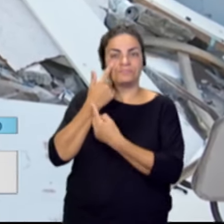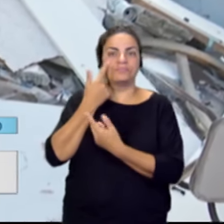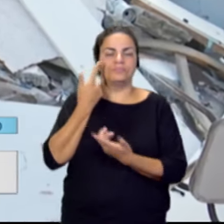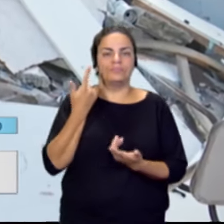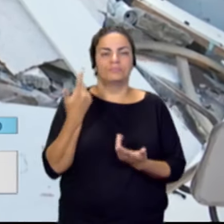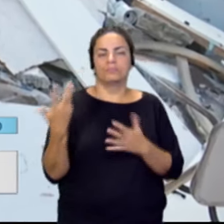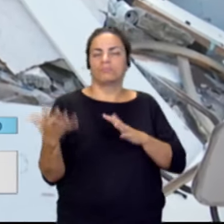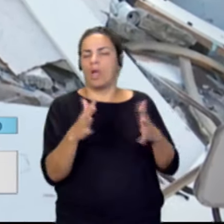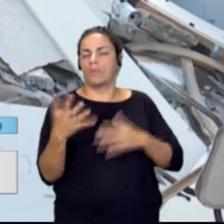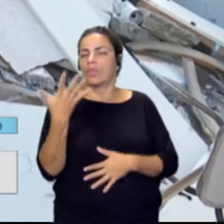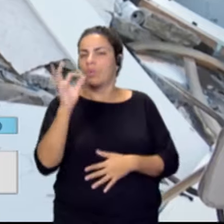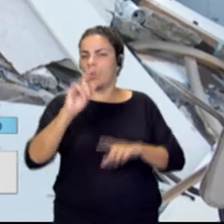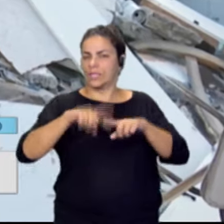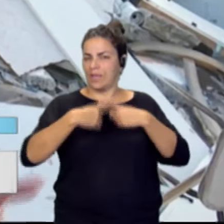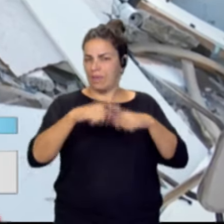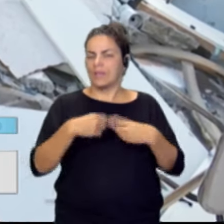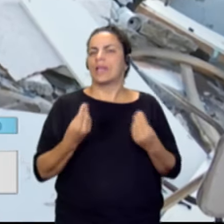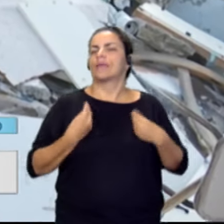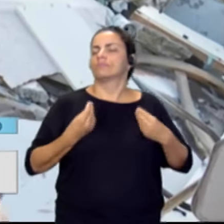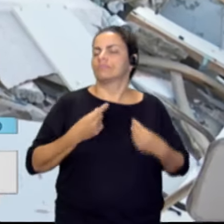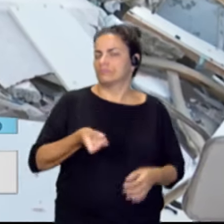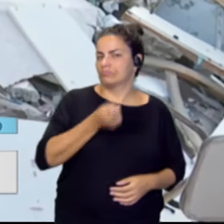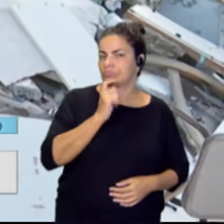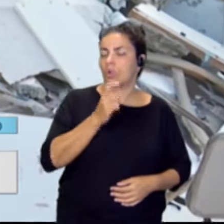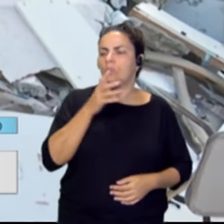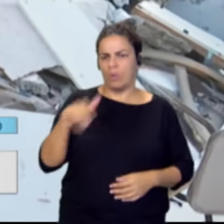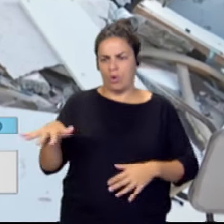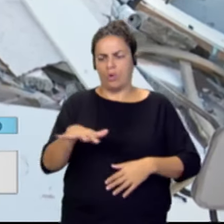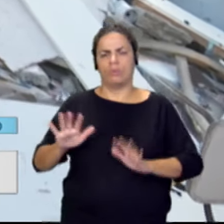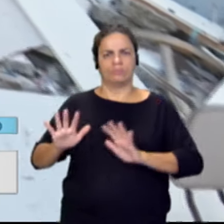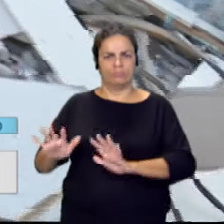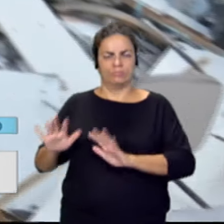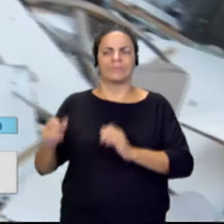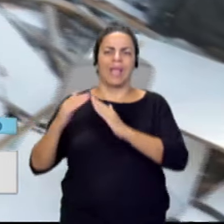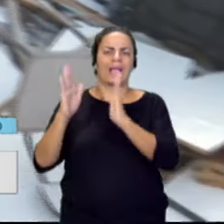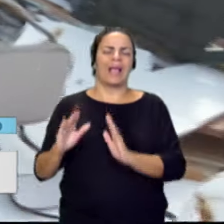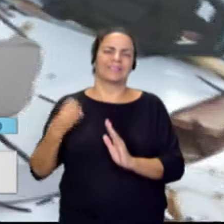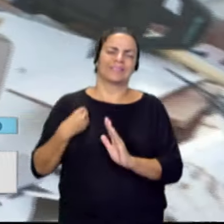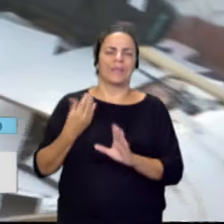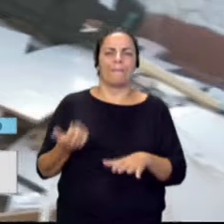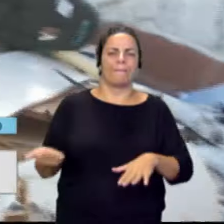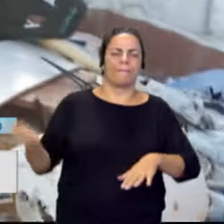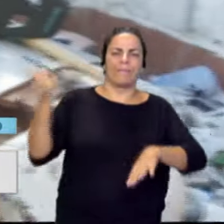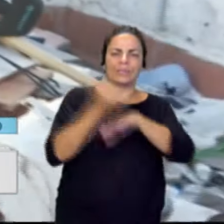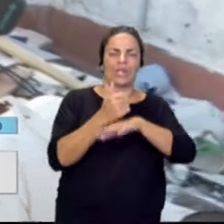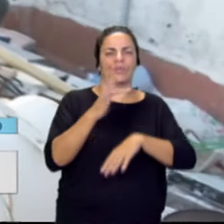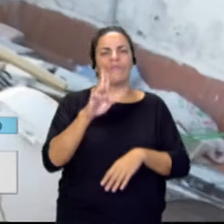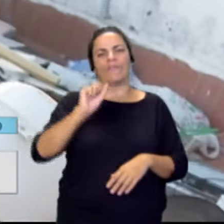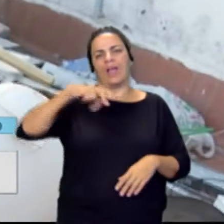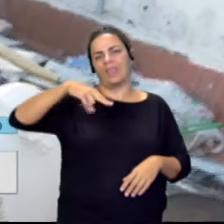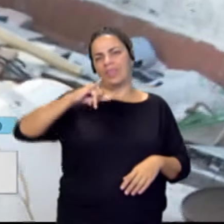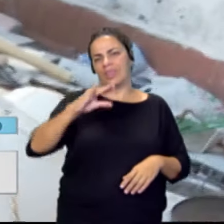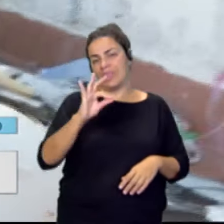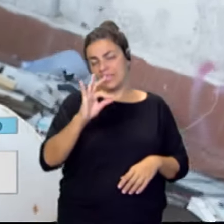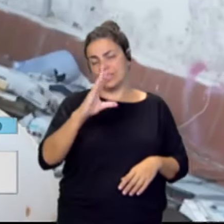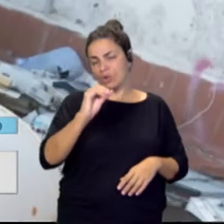50 familias que todavía permanecen aquí, en las casas del patronato Francisco Franco, en el barrio de Tamaraceite.